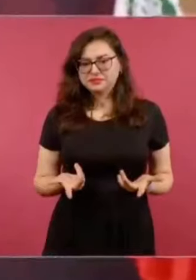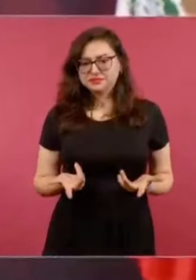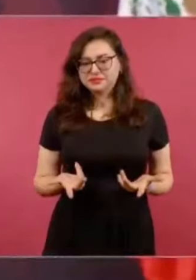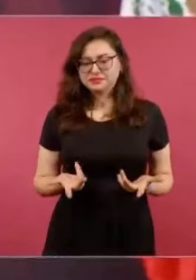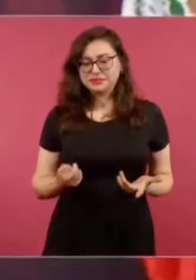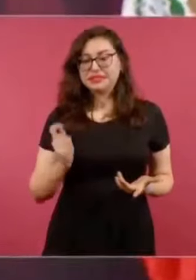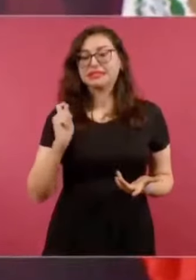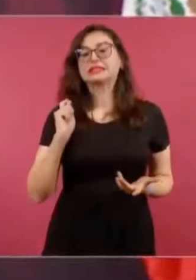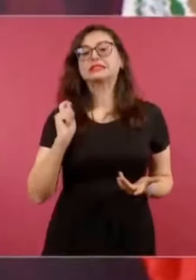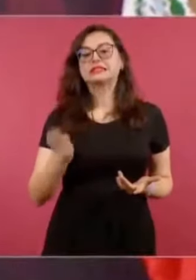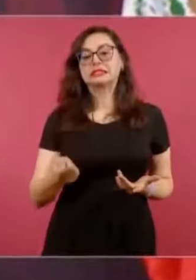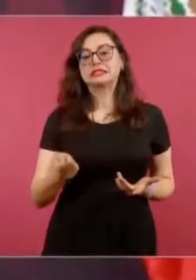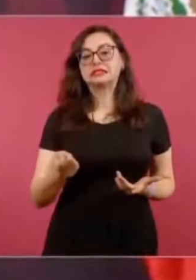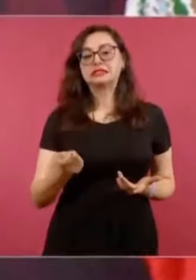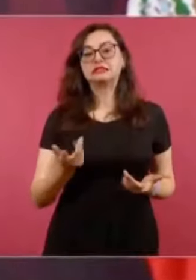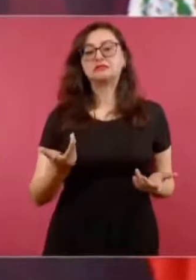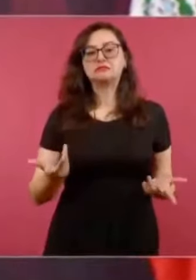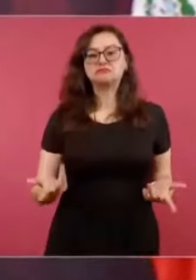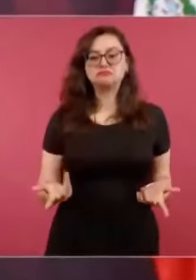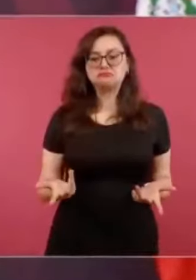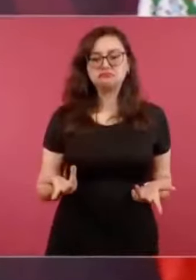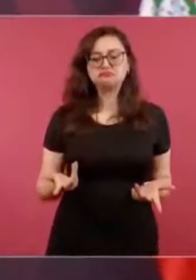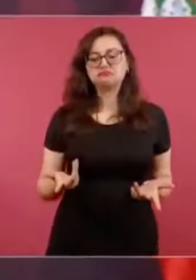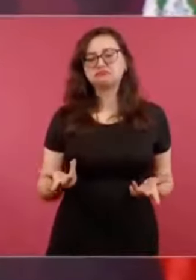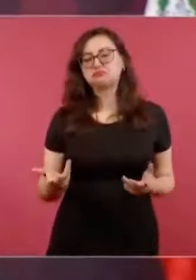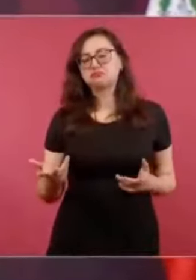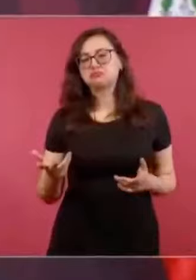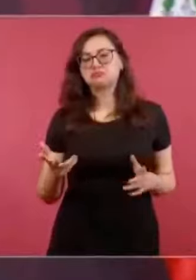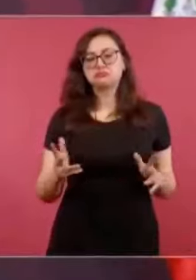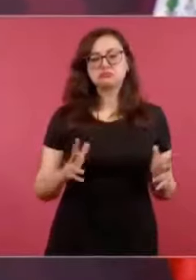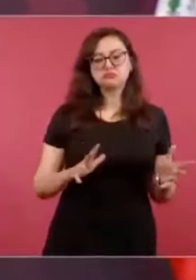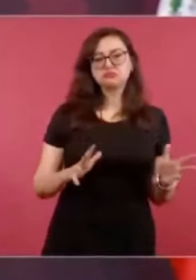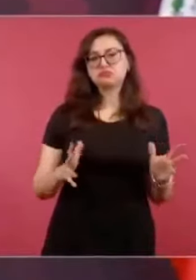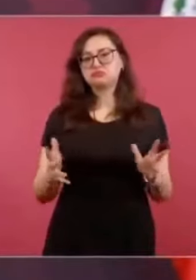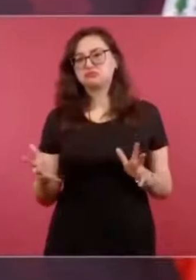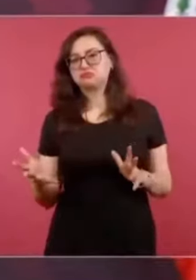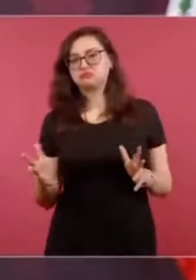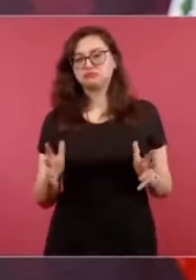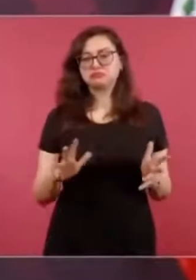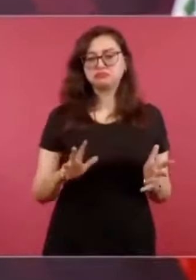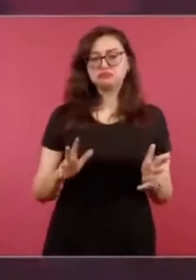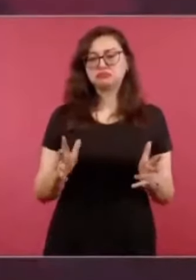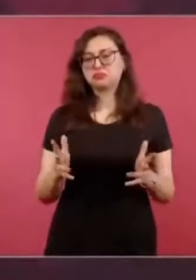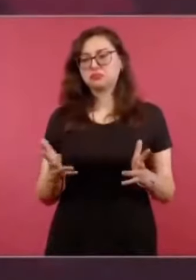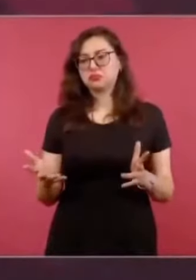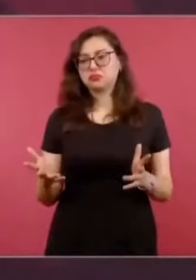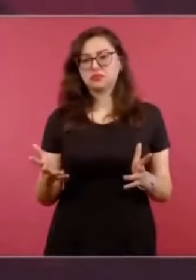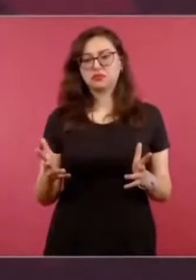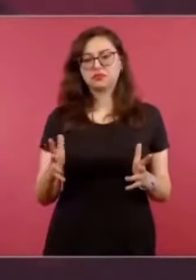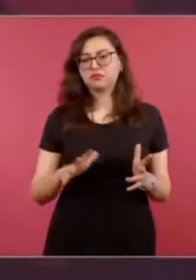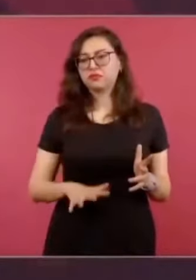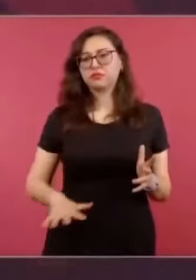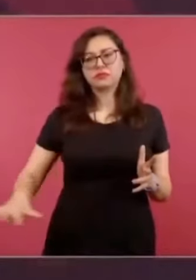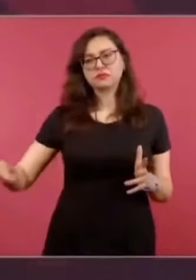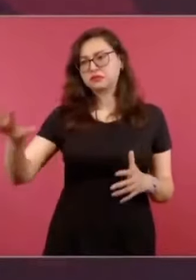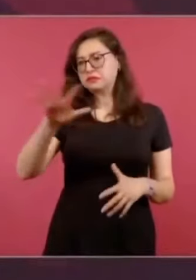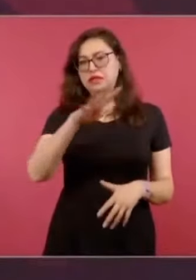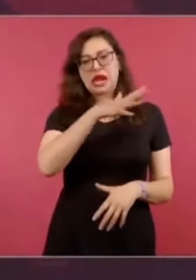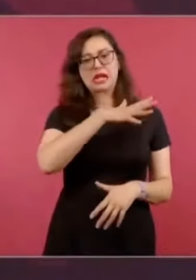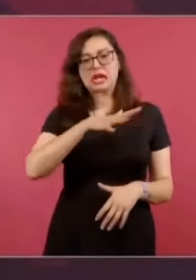65, 68 por ciento de apoyo,